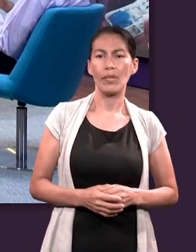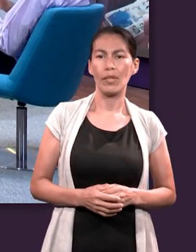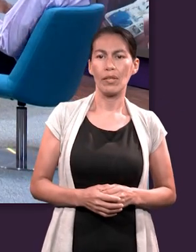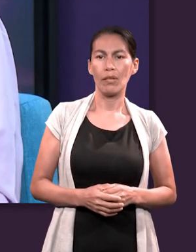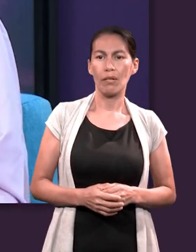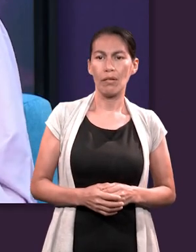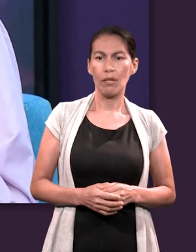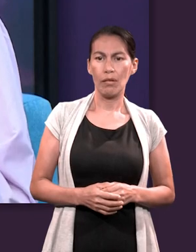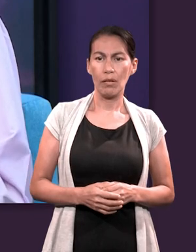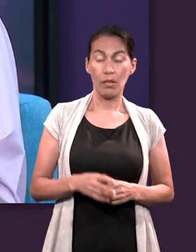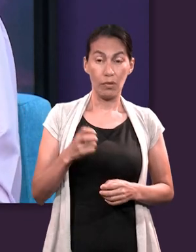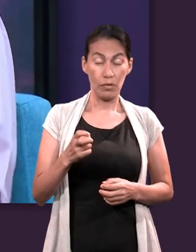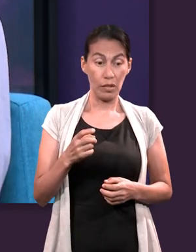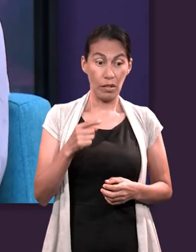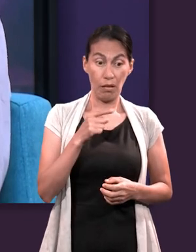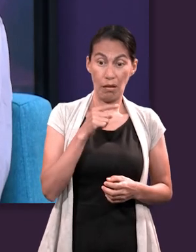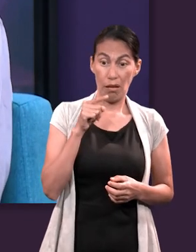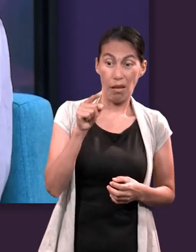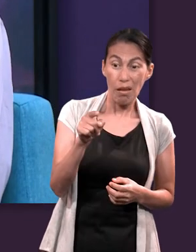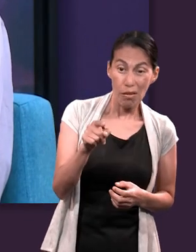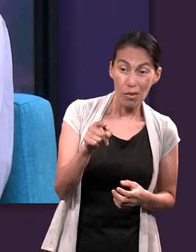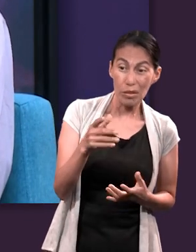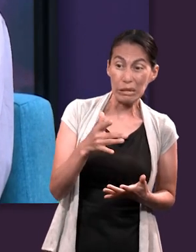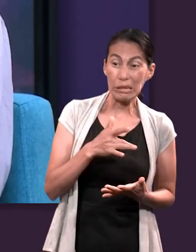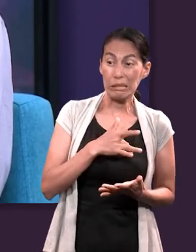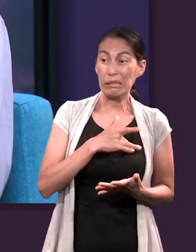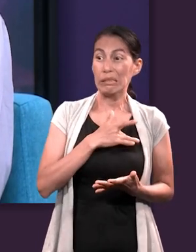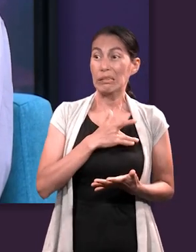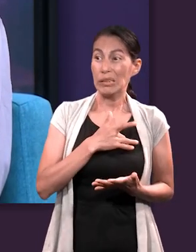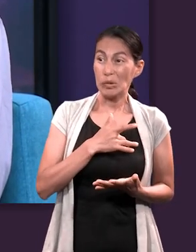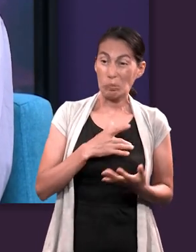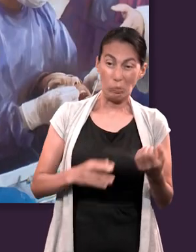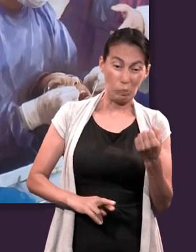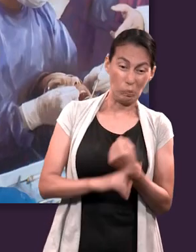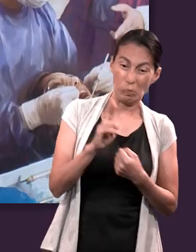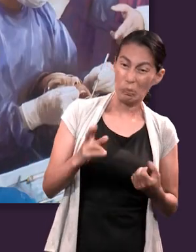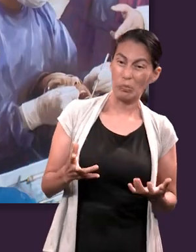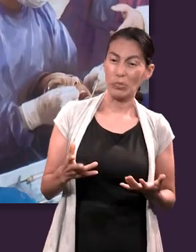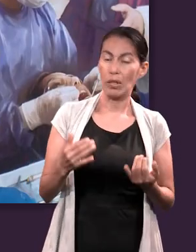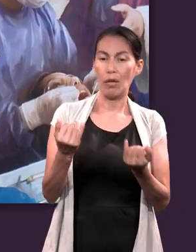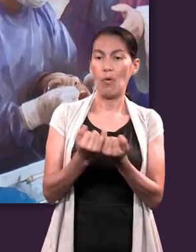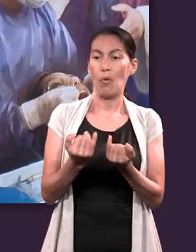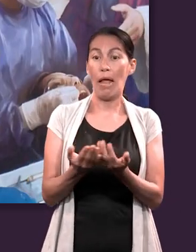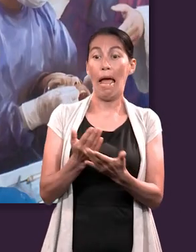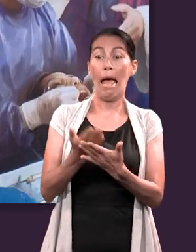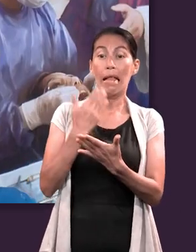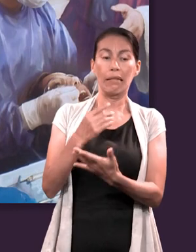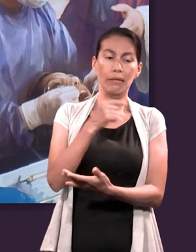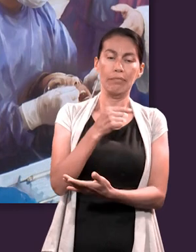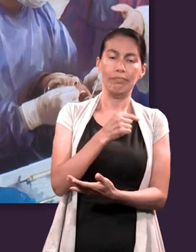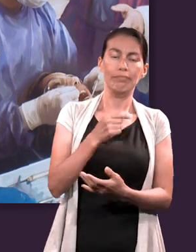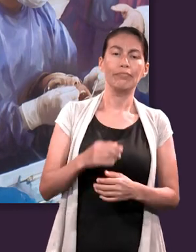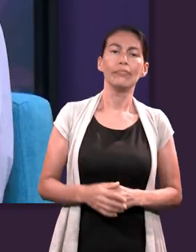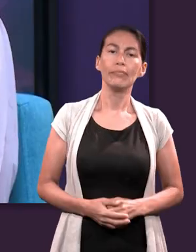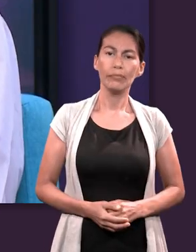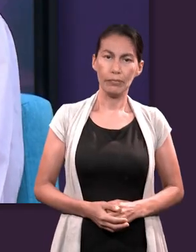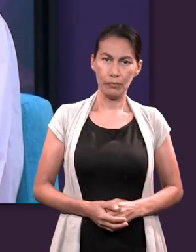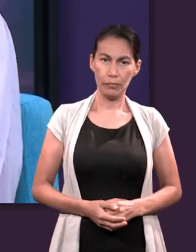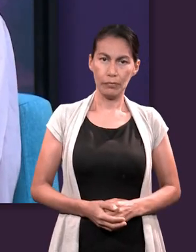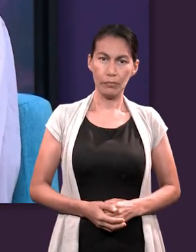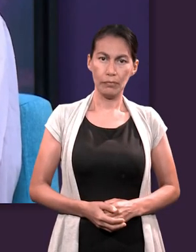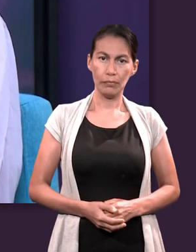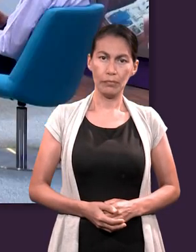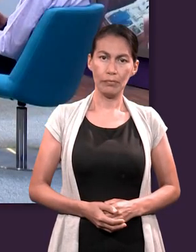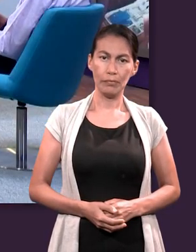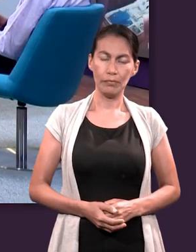poner en su corazón esa misma semilla de rebelión que había crecido antes en el corazón